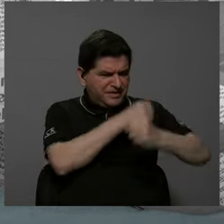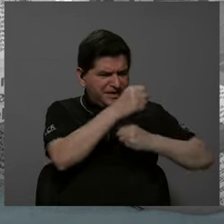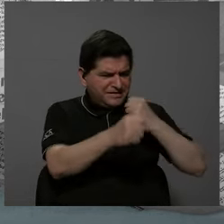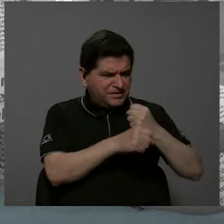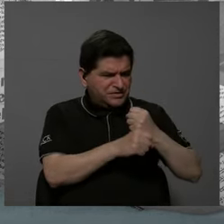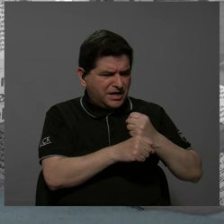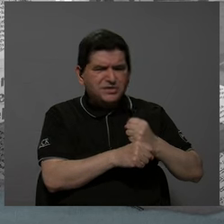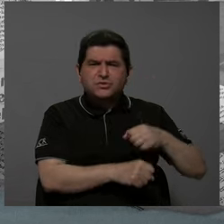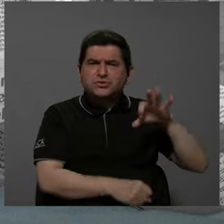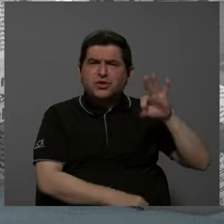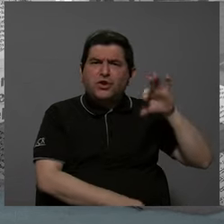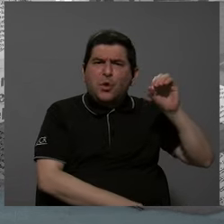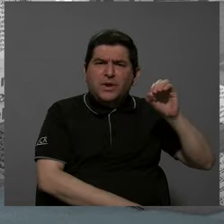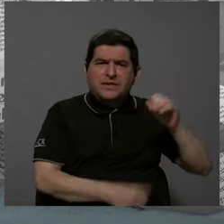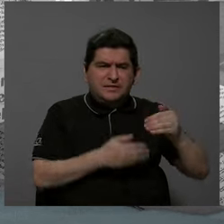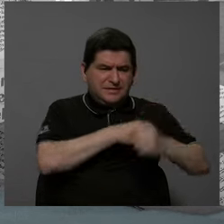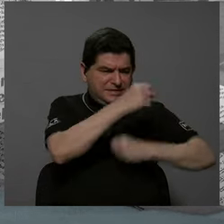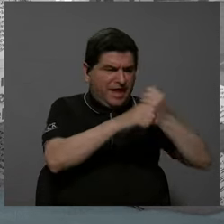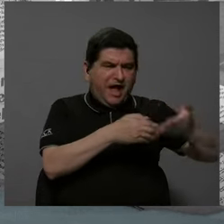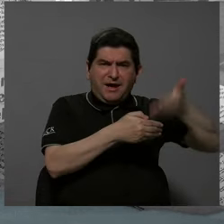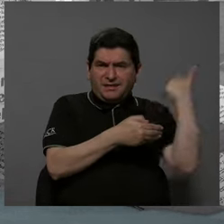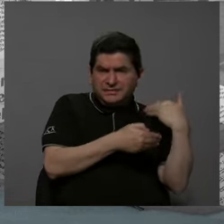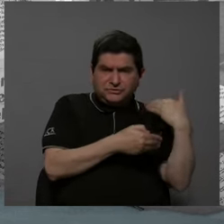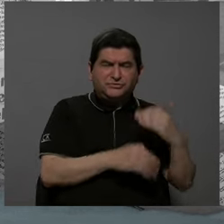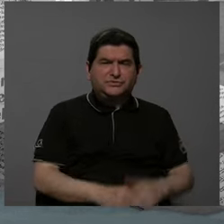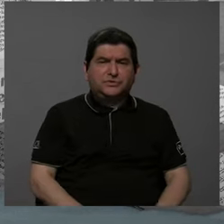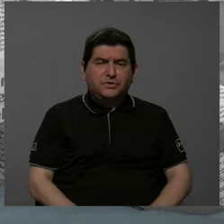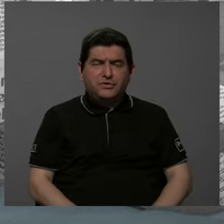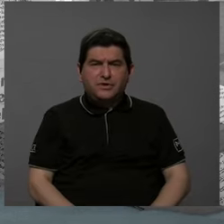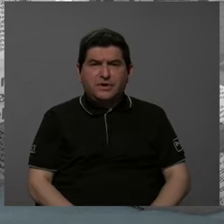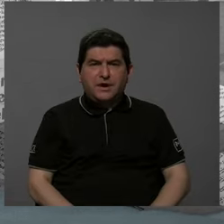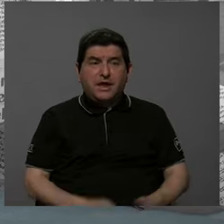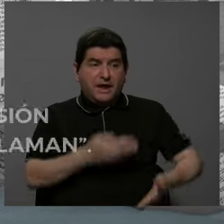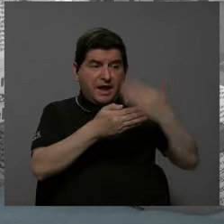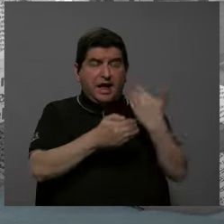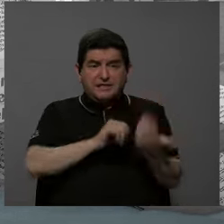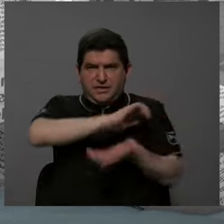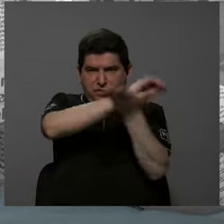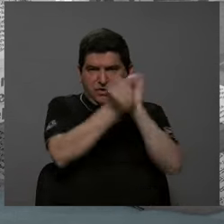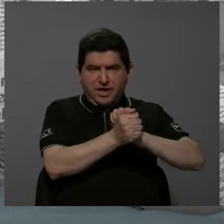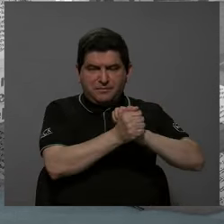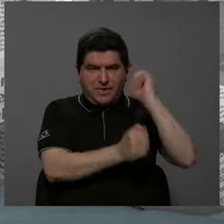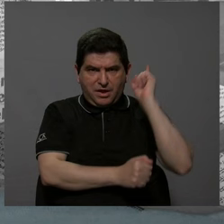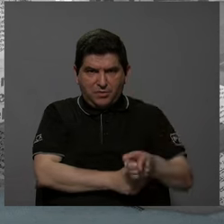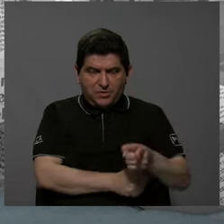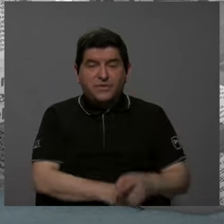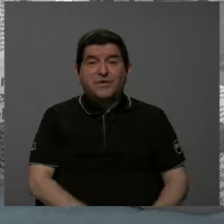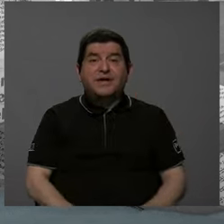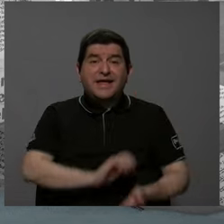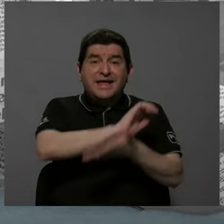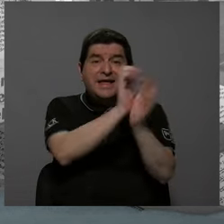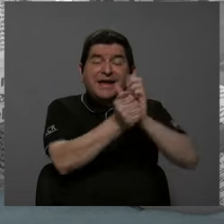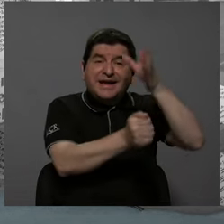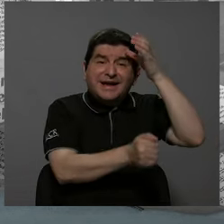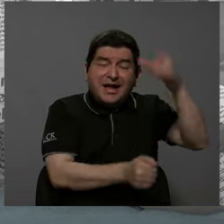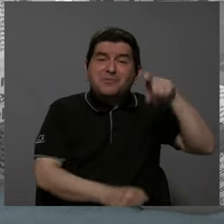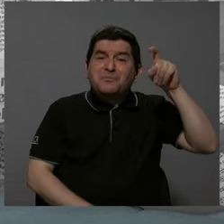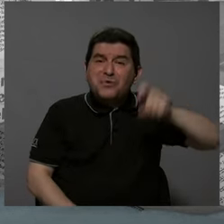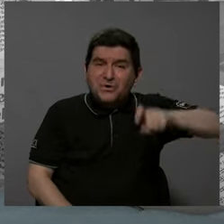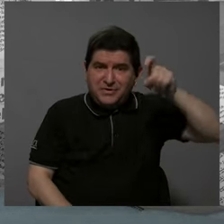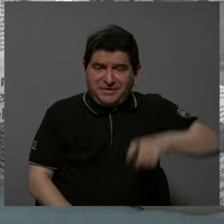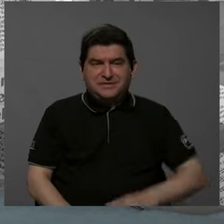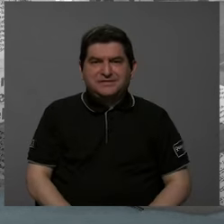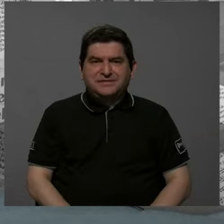noventas, cuando la primera reforma impuesta, porque estos cambios culturales muchas veces requieren de una